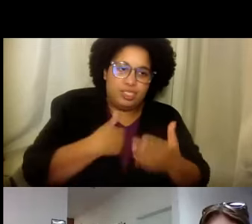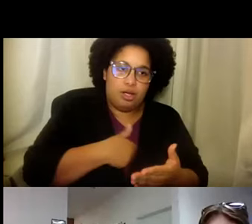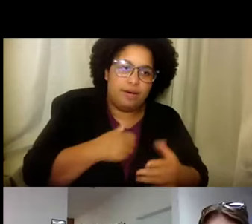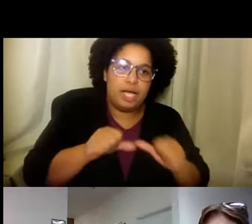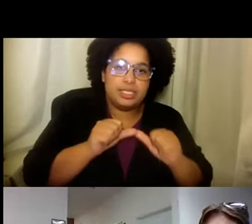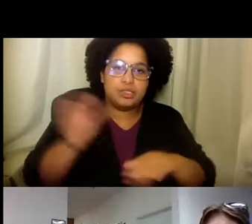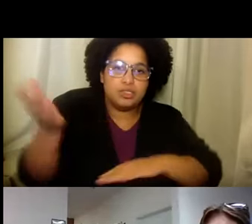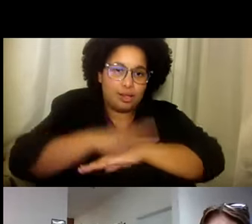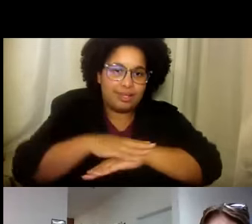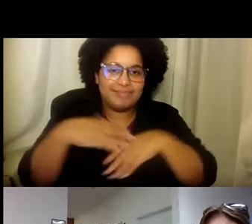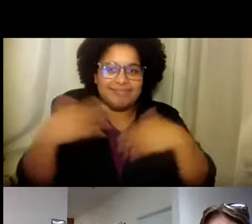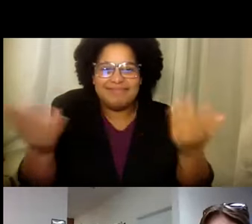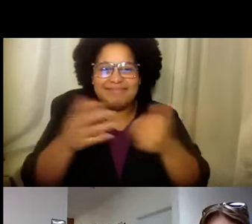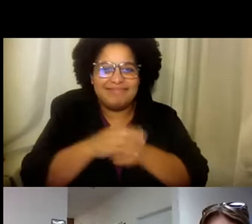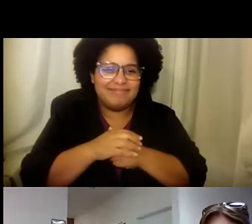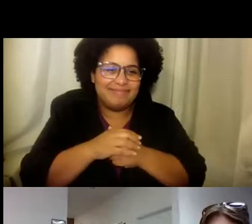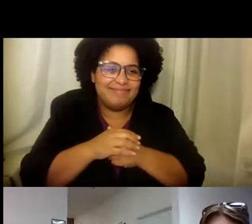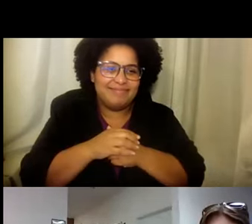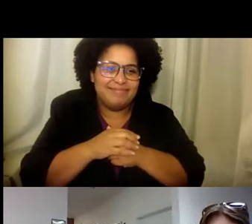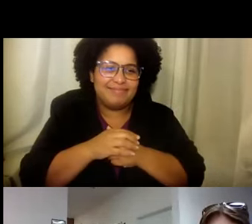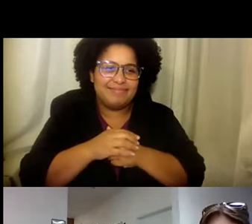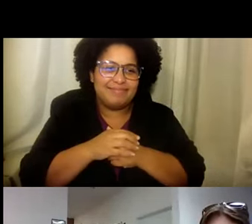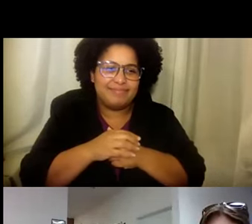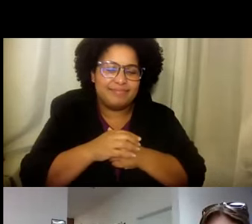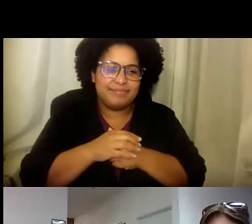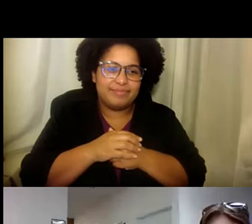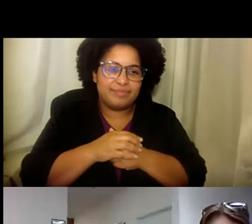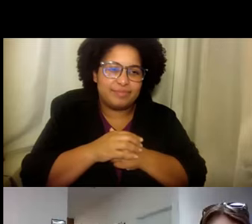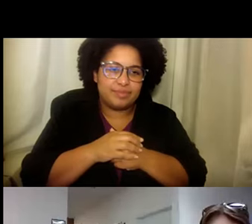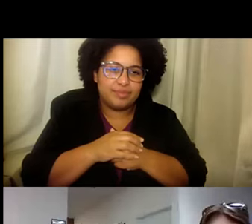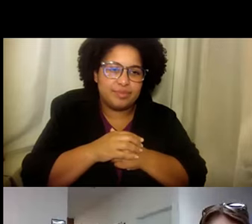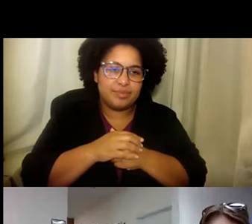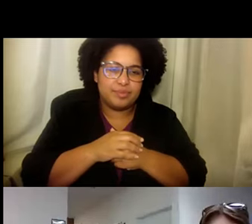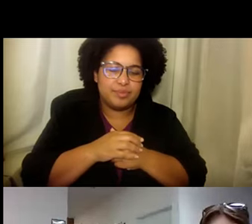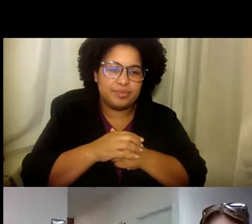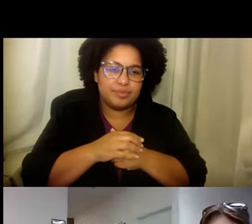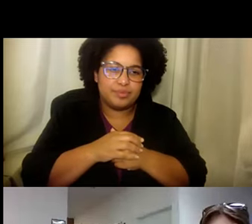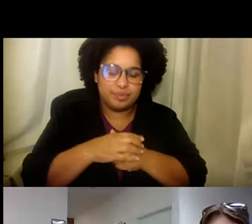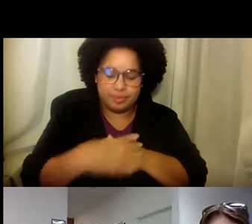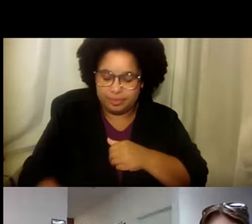Parar esta conversación. Me disculparán. Me encantaría continuar. Pero. Pero hagamos esto.